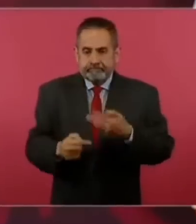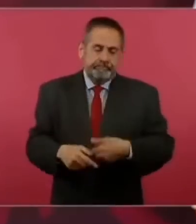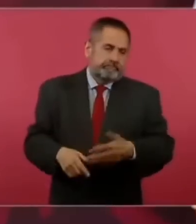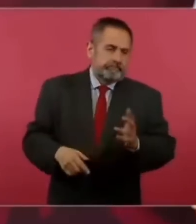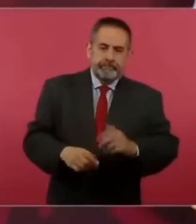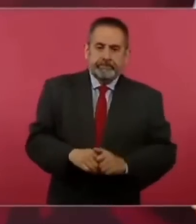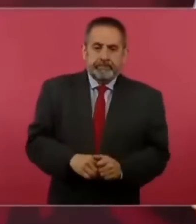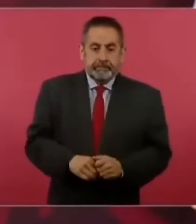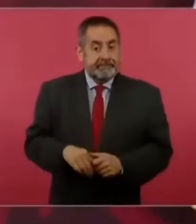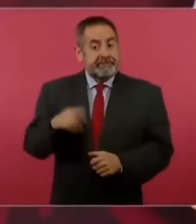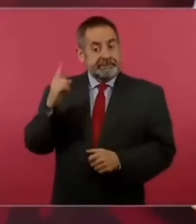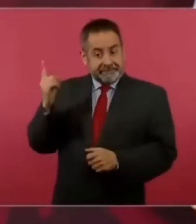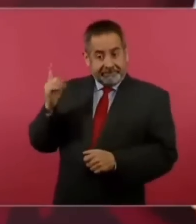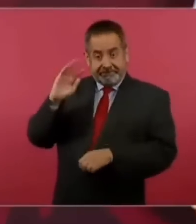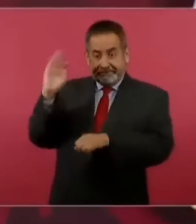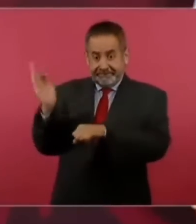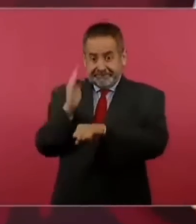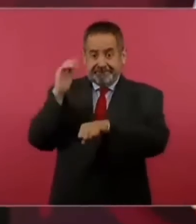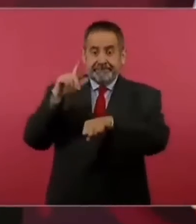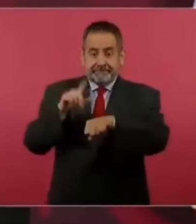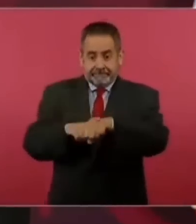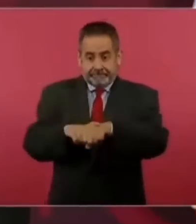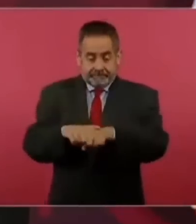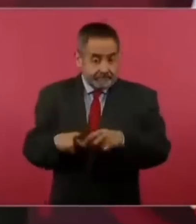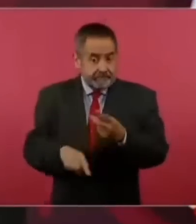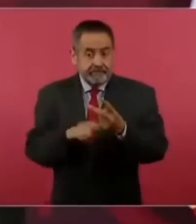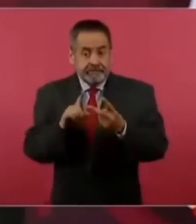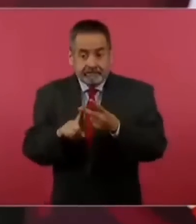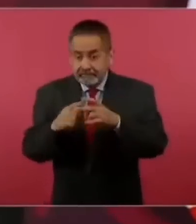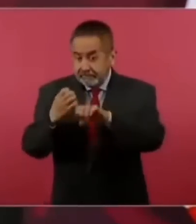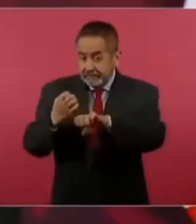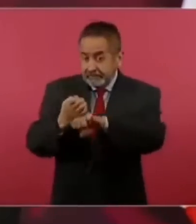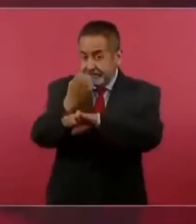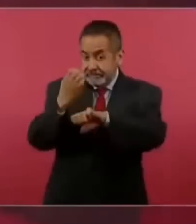y esto es lo federal en lo estatal